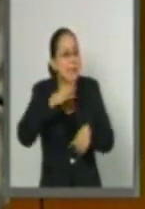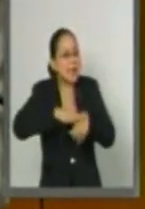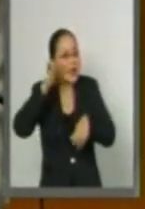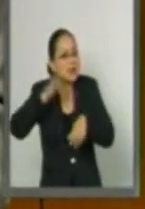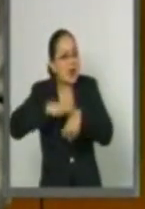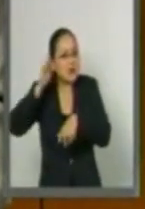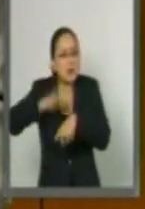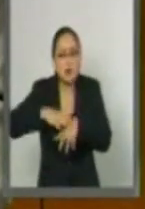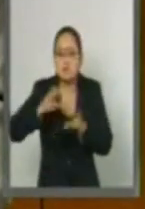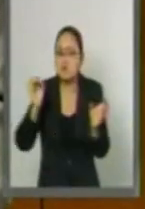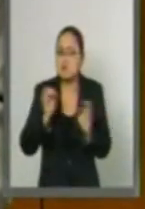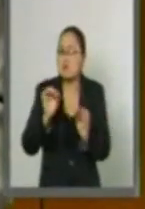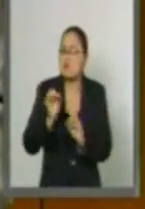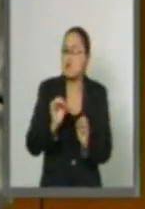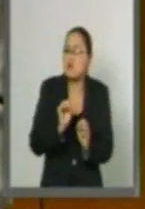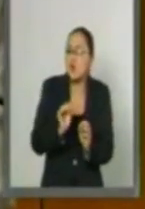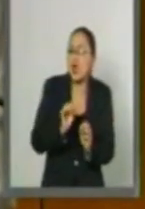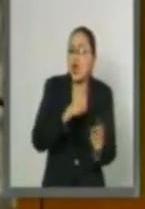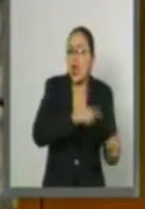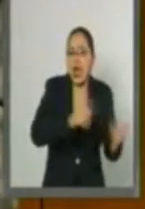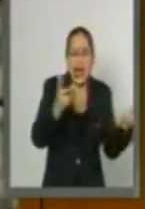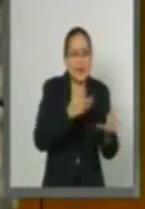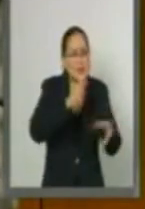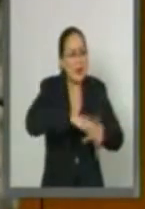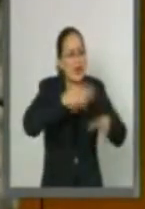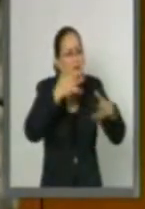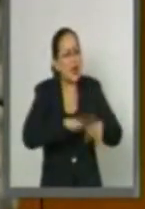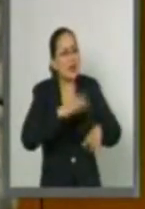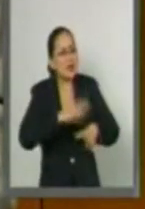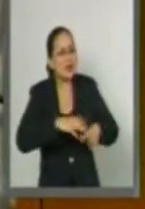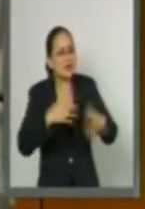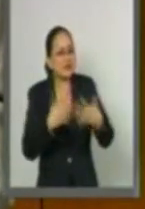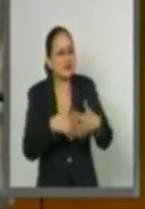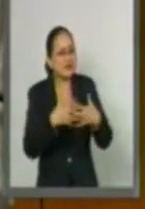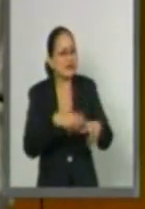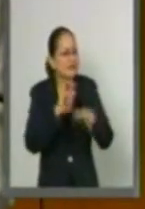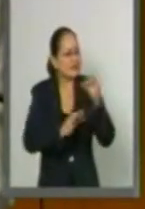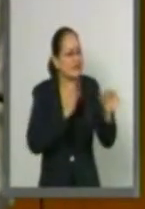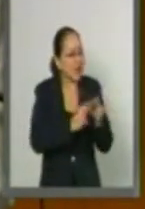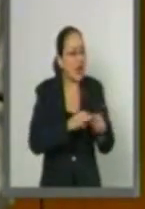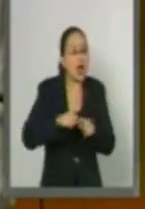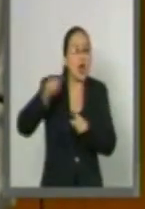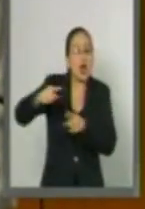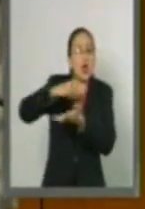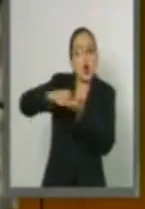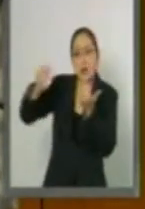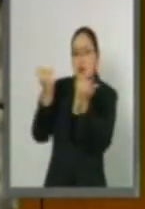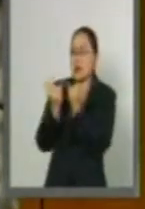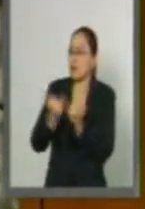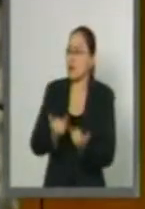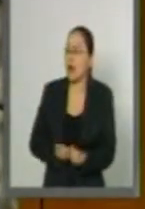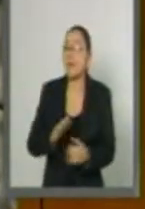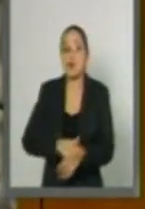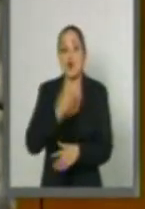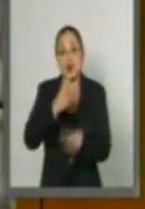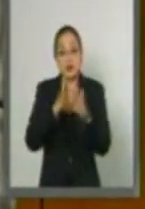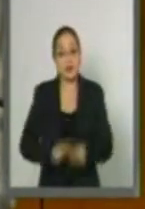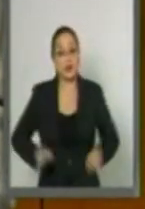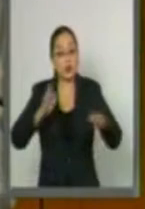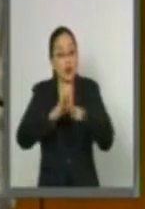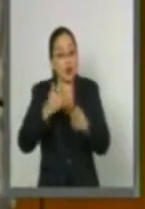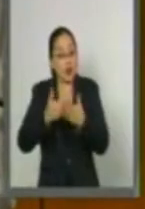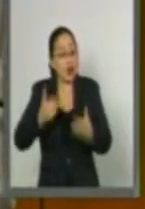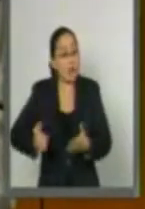proporción que se incrementa la producción nacional en nuestro país. Por ello, cobra importancia aprovechar